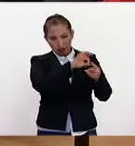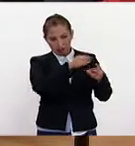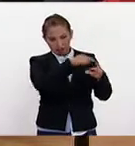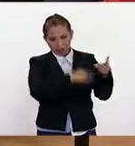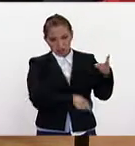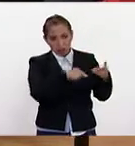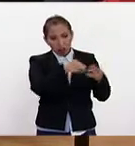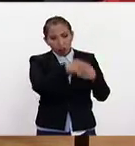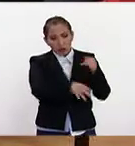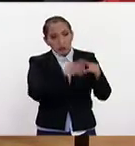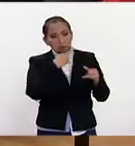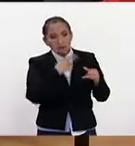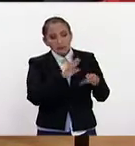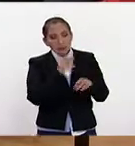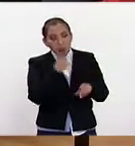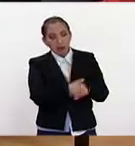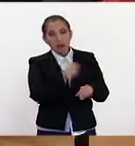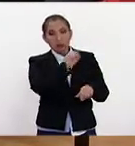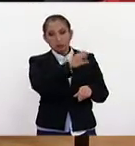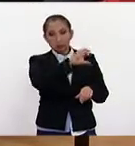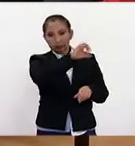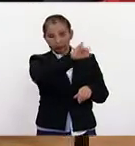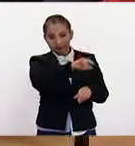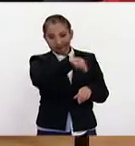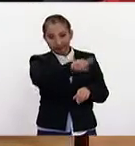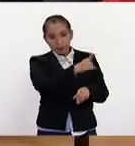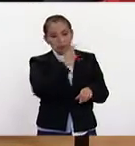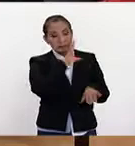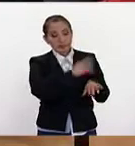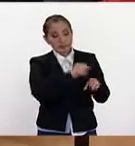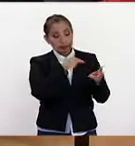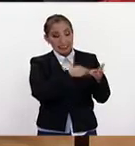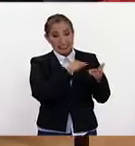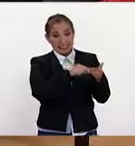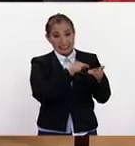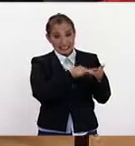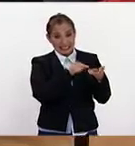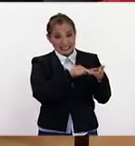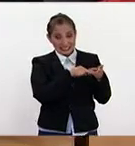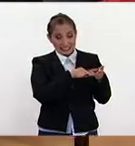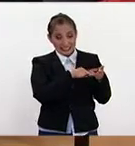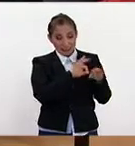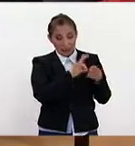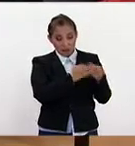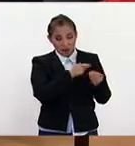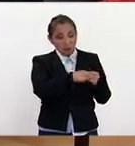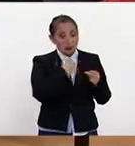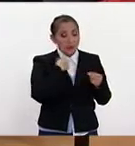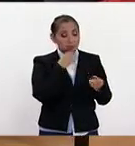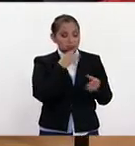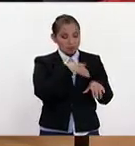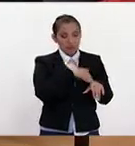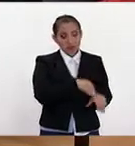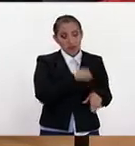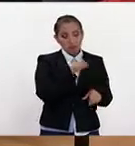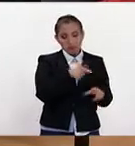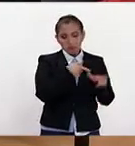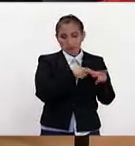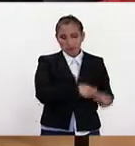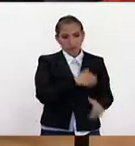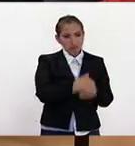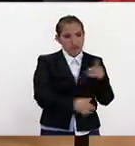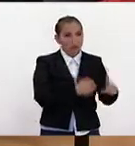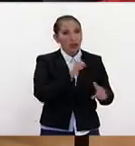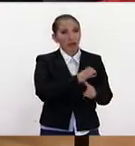Y lo último que sabemos es que la Suprema Corte dejó que la tercera versión, que las disposiciones de esta versión continúen.